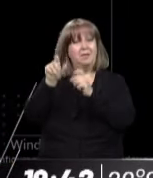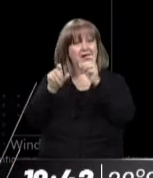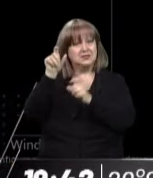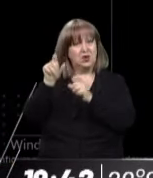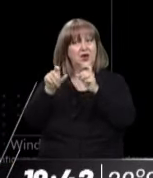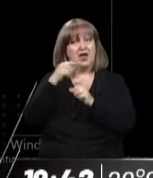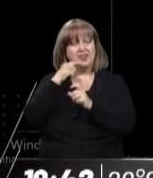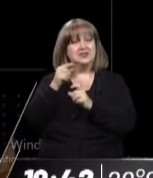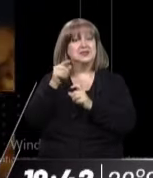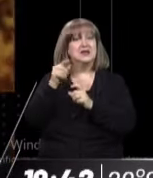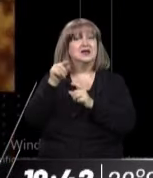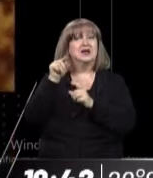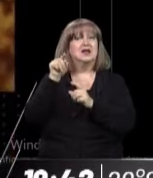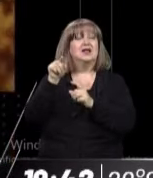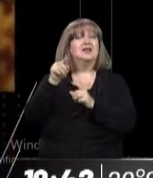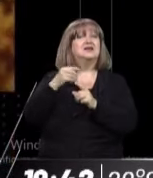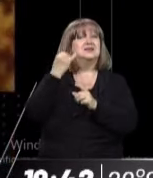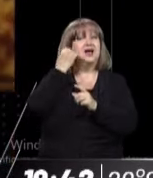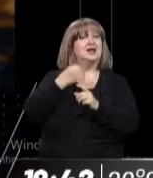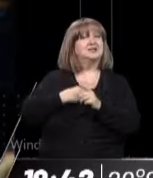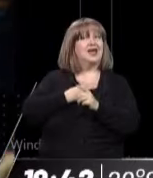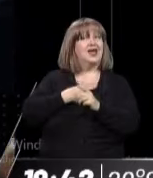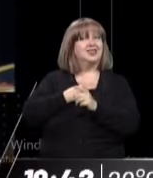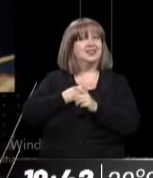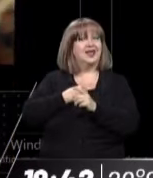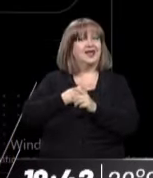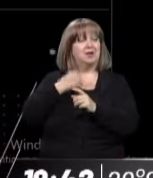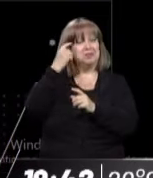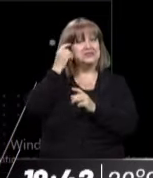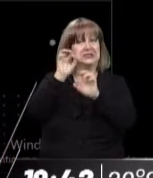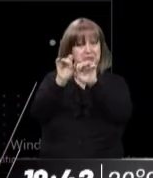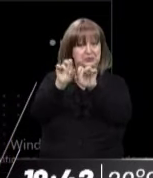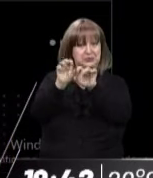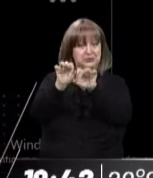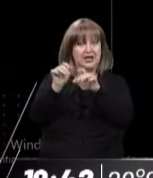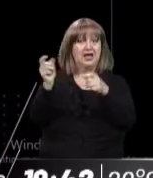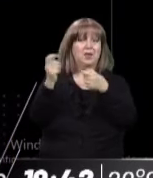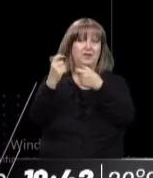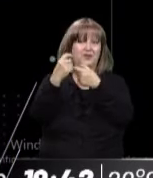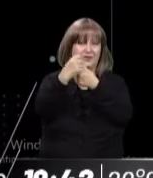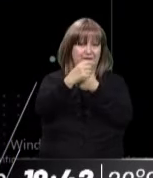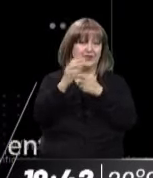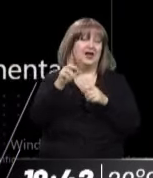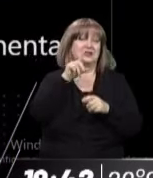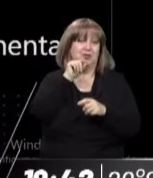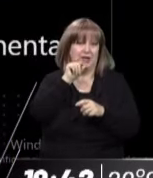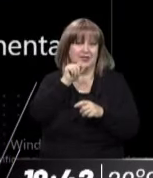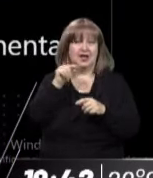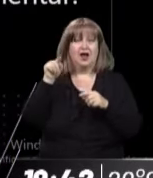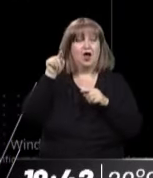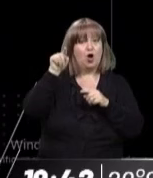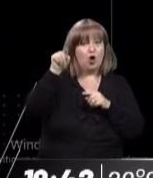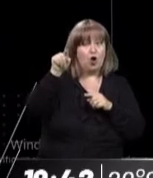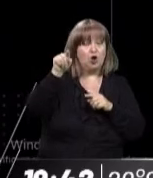ocupa ese espacio para decir lo que ya venía pensando, ¿viste? Sí, claro. O sea, los están en contra